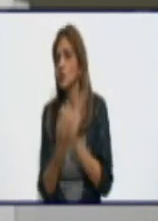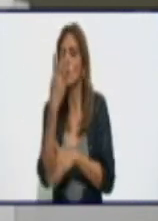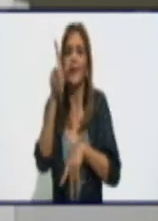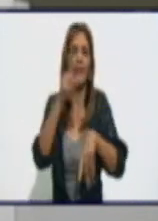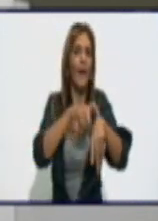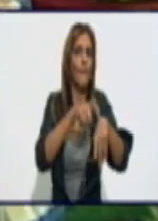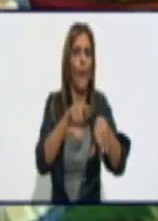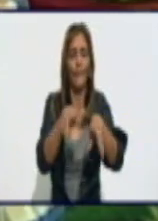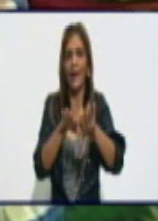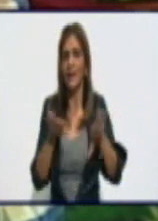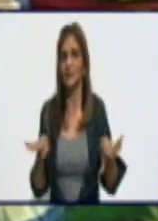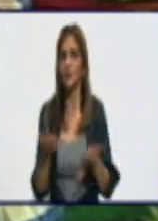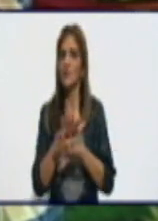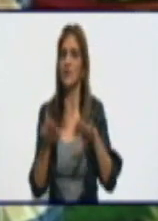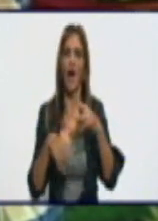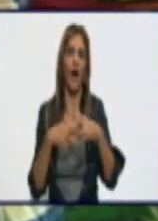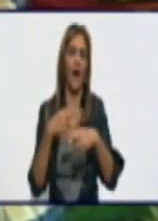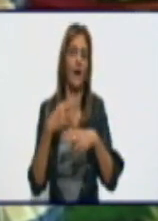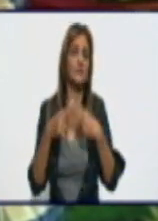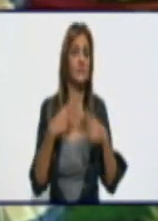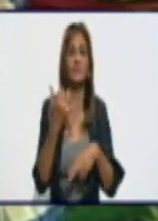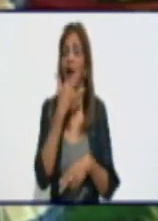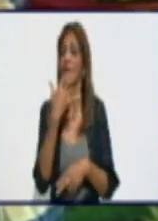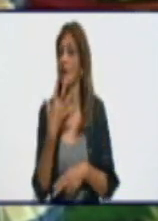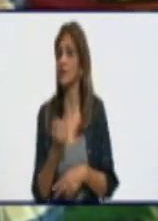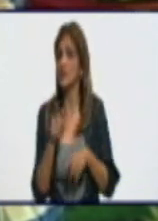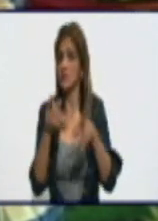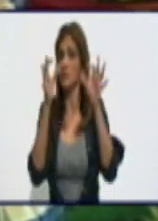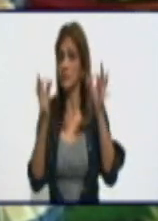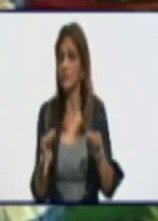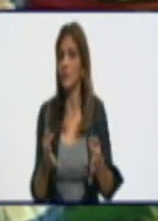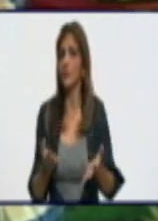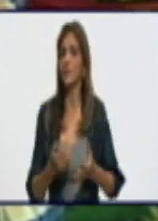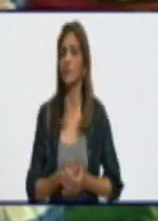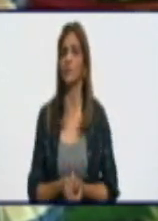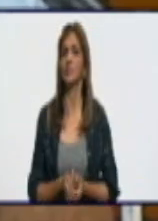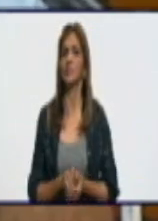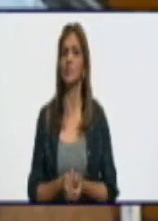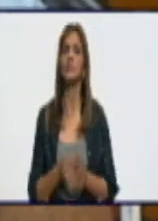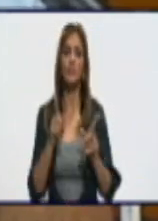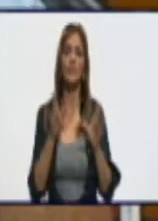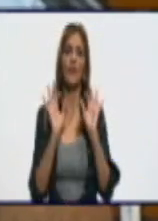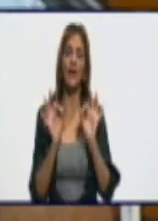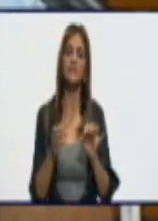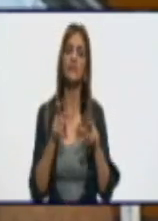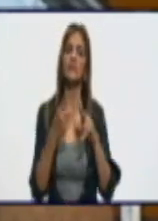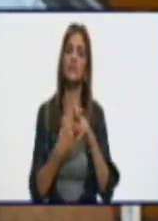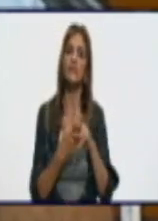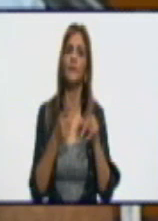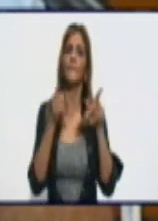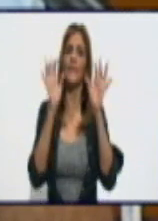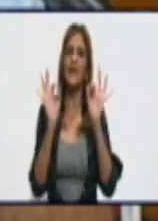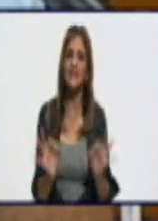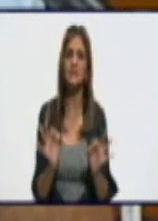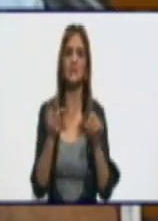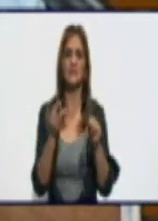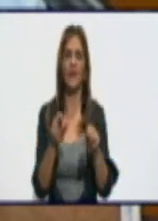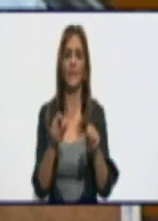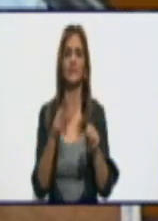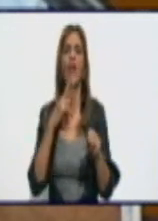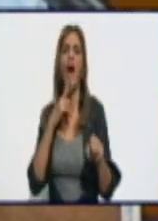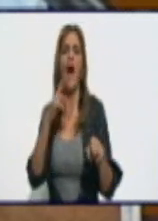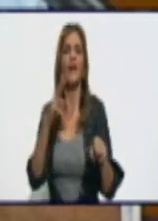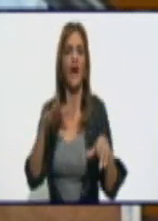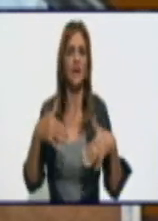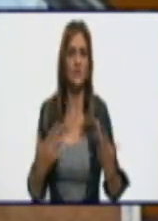y tuvimos la afectación. ¿Es así, Heider? Sí, es así. Y precisamente el principal motivo de lo que